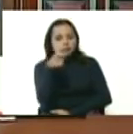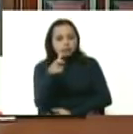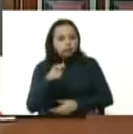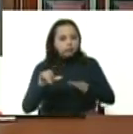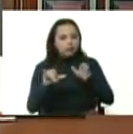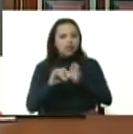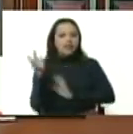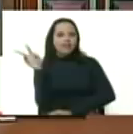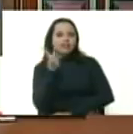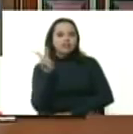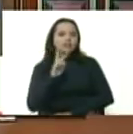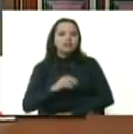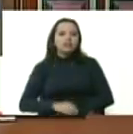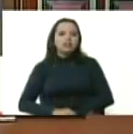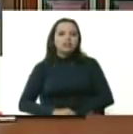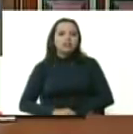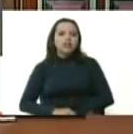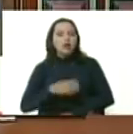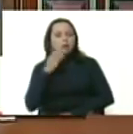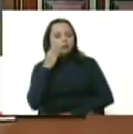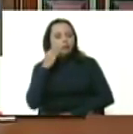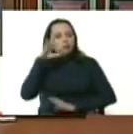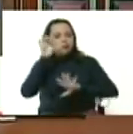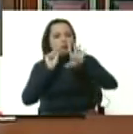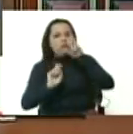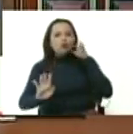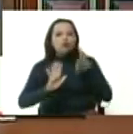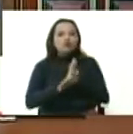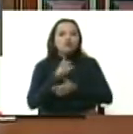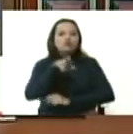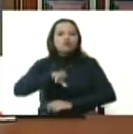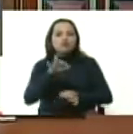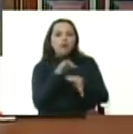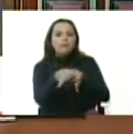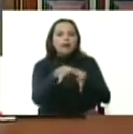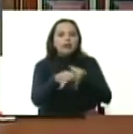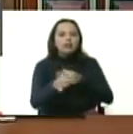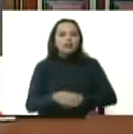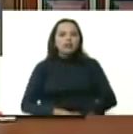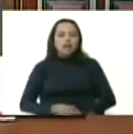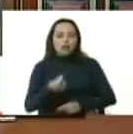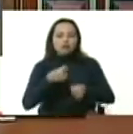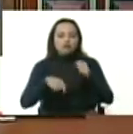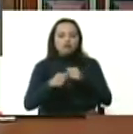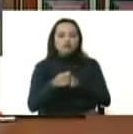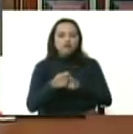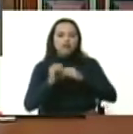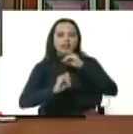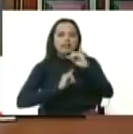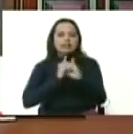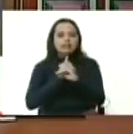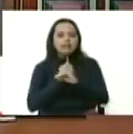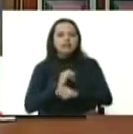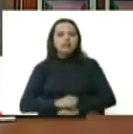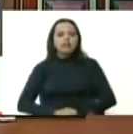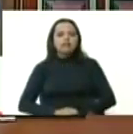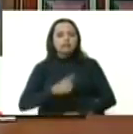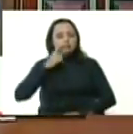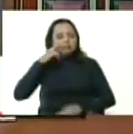cerca Venezuela en su experiencia del petro de su criptodivisa de su moneda digital me consta